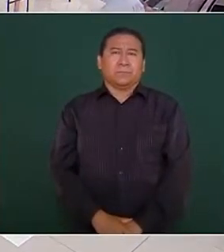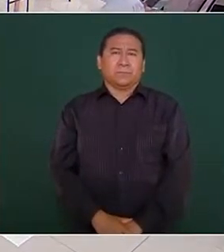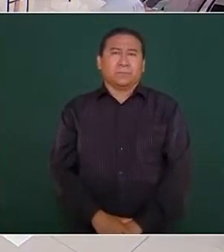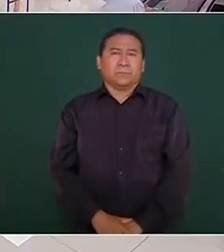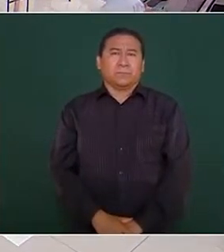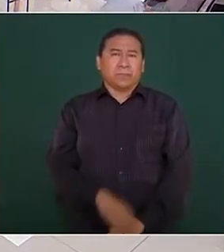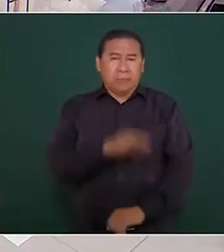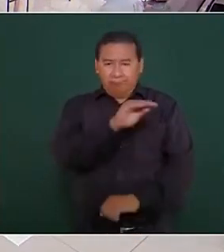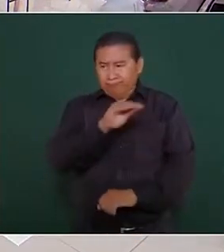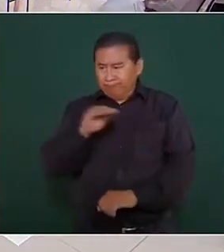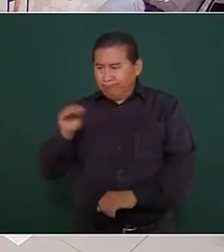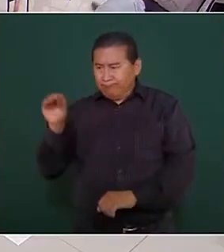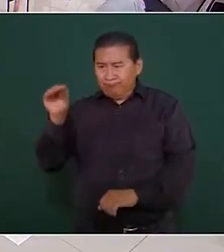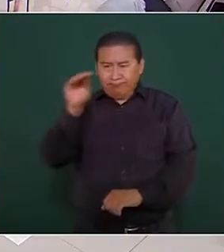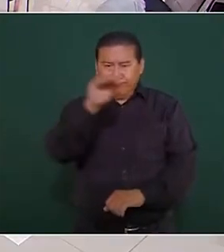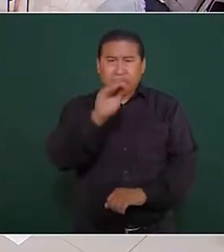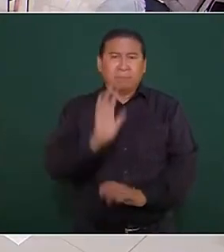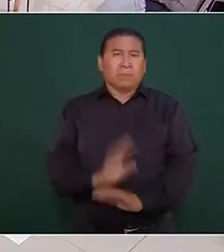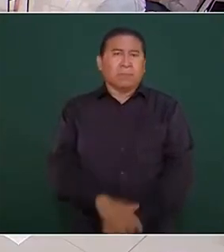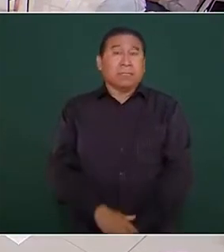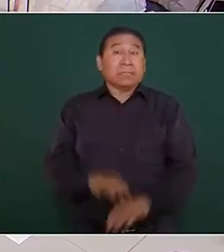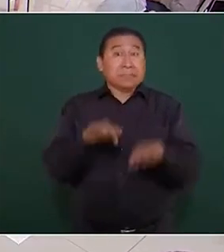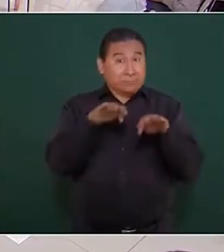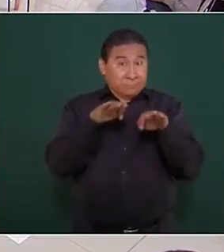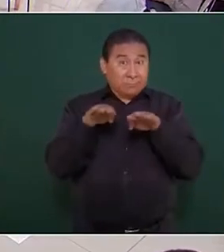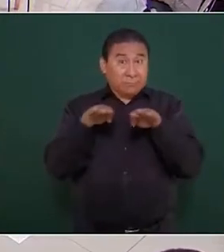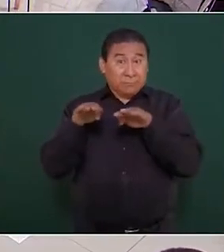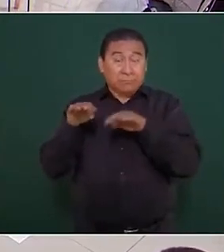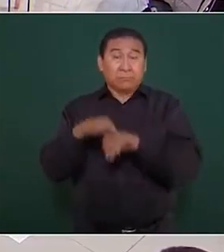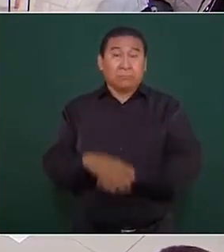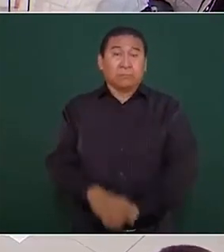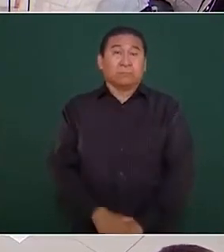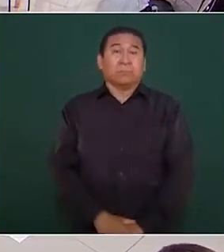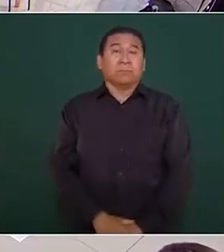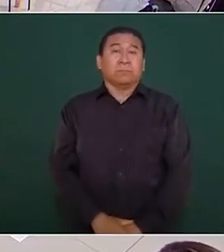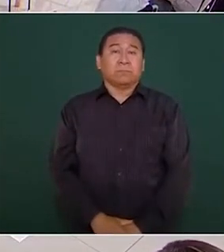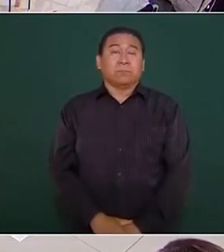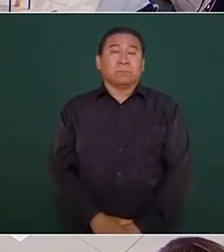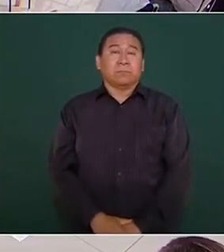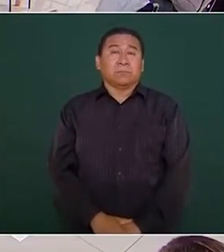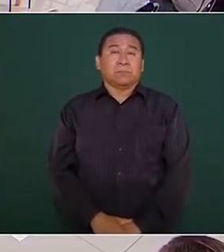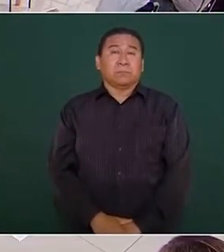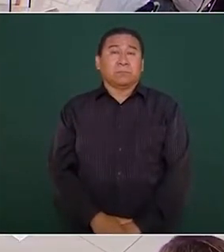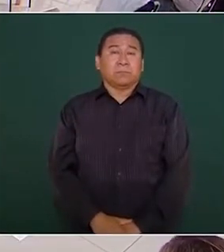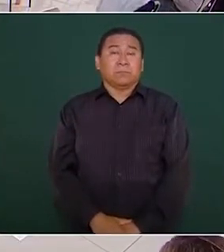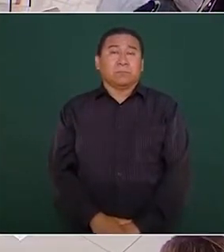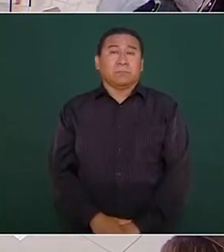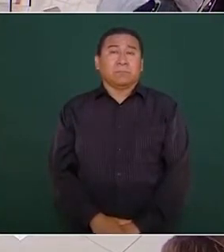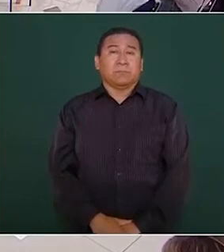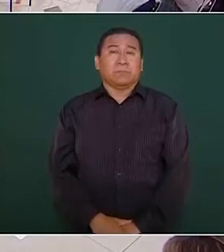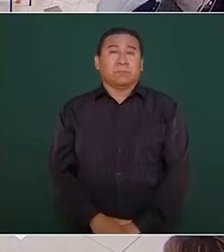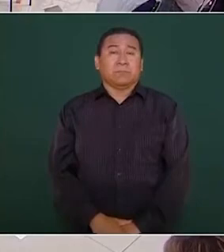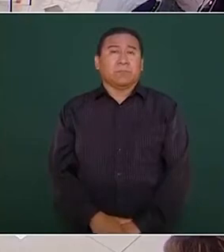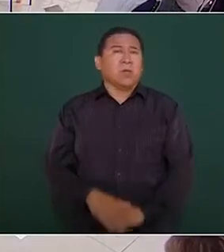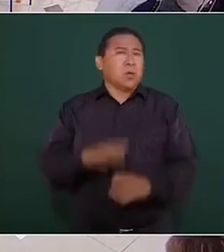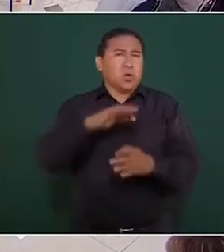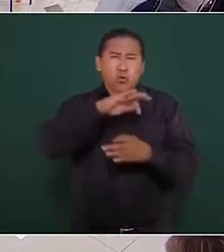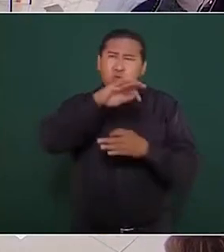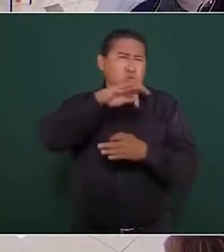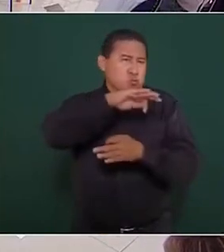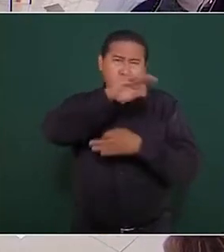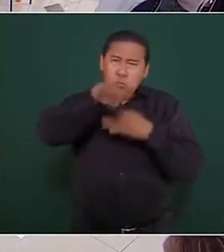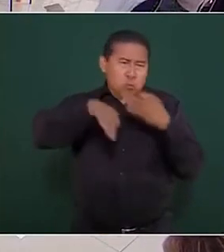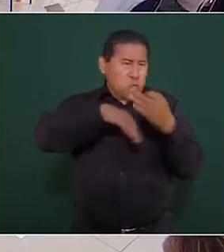Esta es la ruta. Entonces, estamos trabajando en todos los